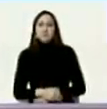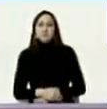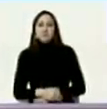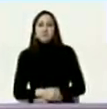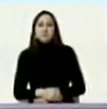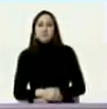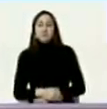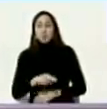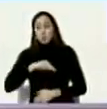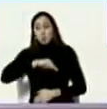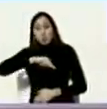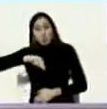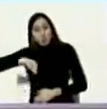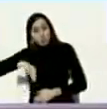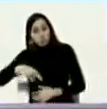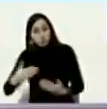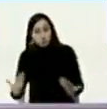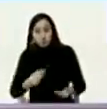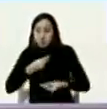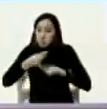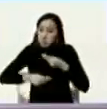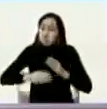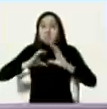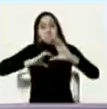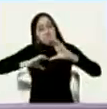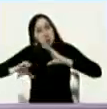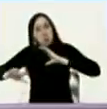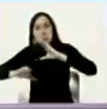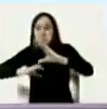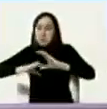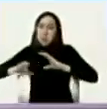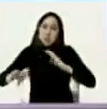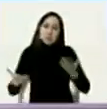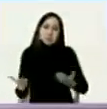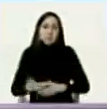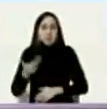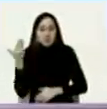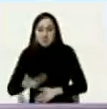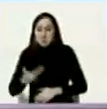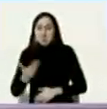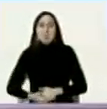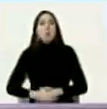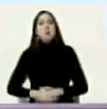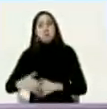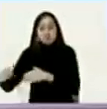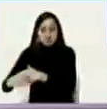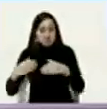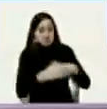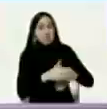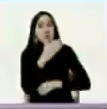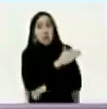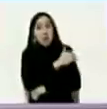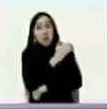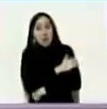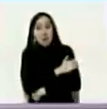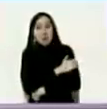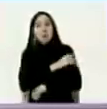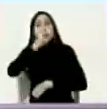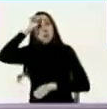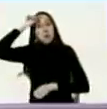paralelamente nosotros bueno desarrollamos conversaciones con importantes sectores de la oposición y no deben olvidar